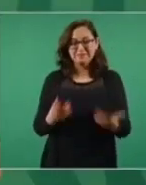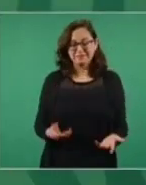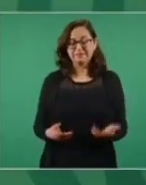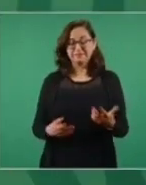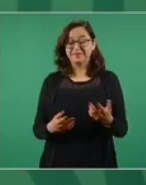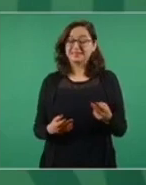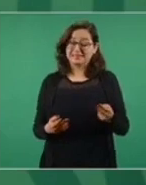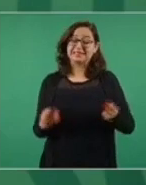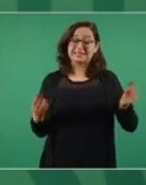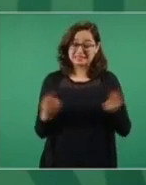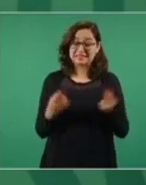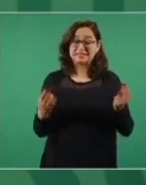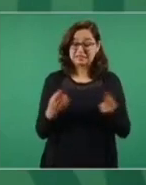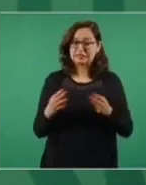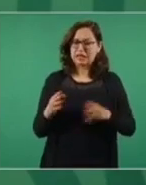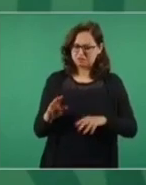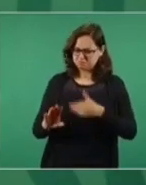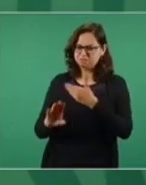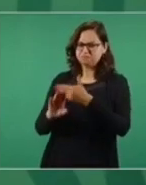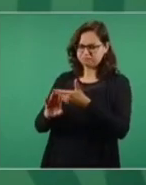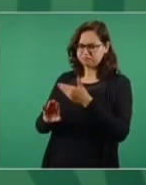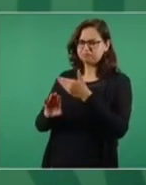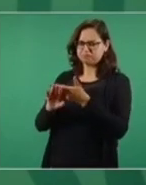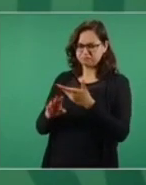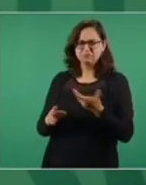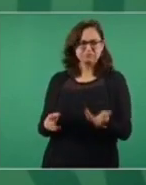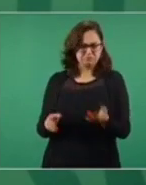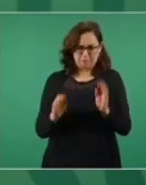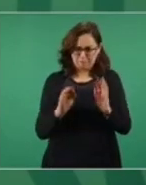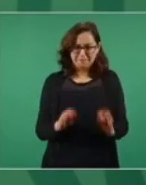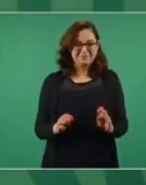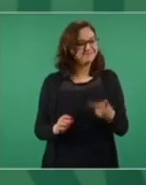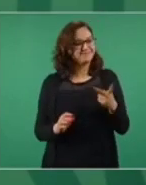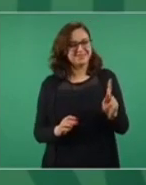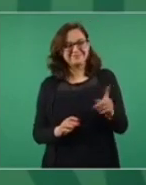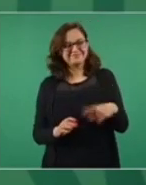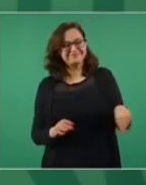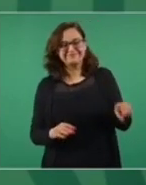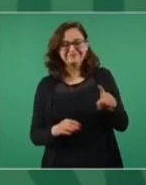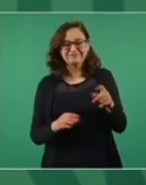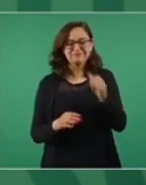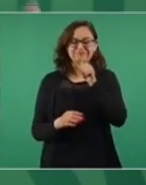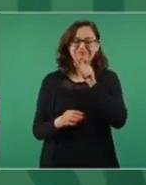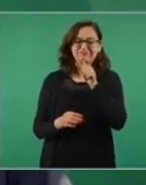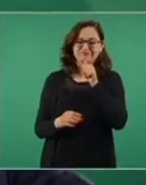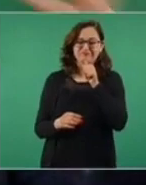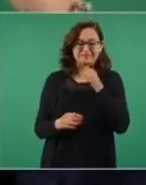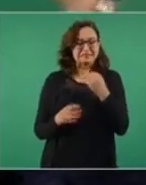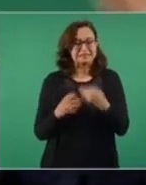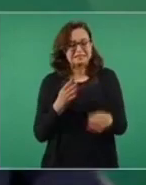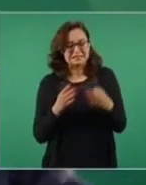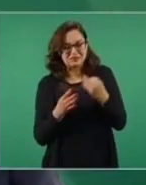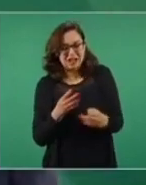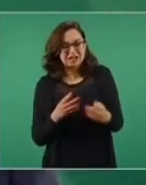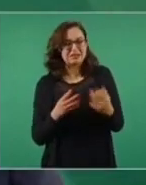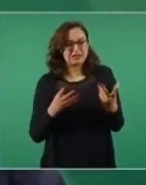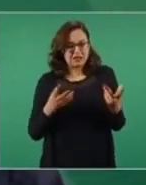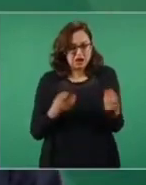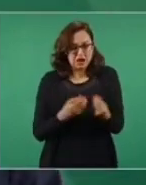articularse, fortalecerse, actuar con imaginación, con talento.